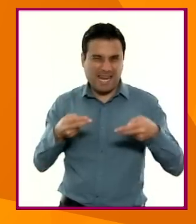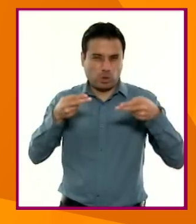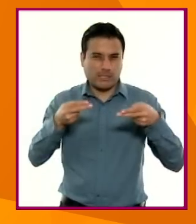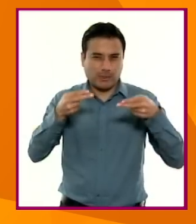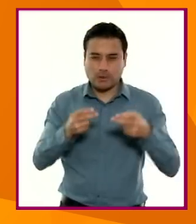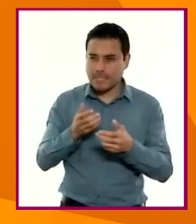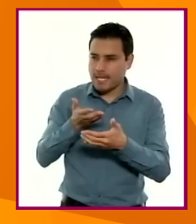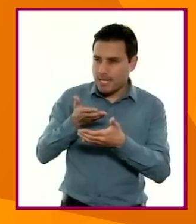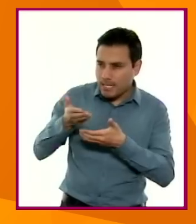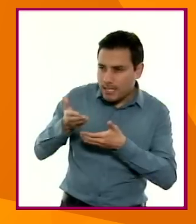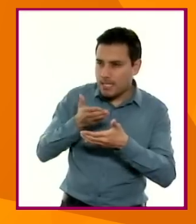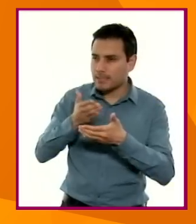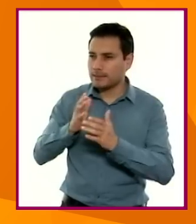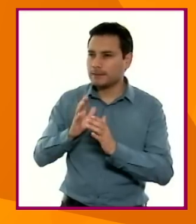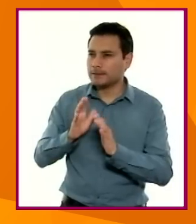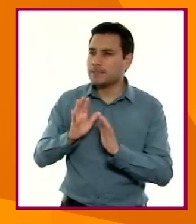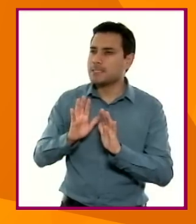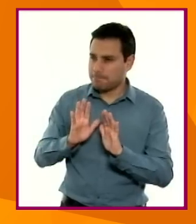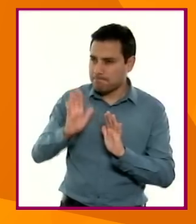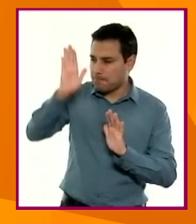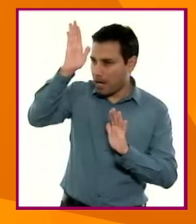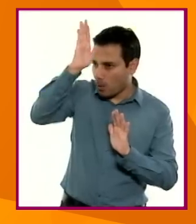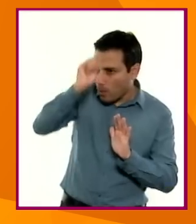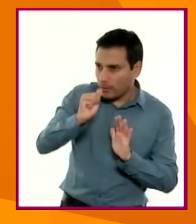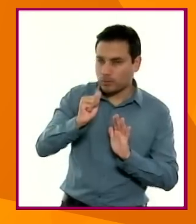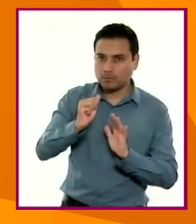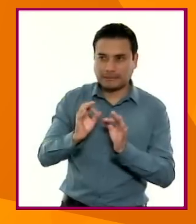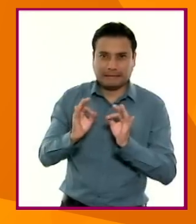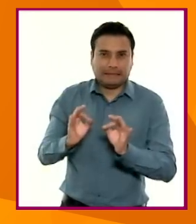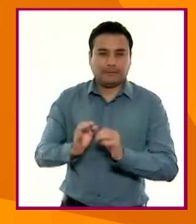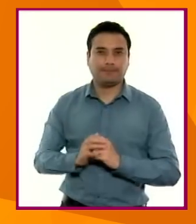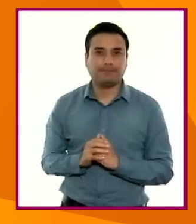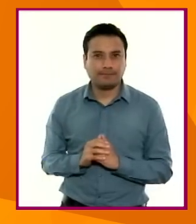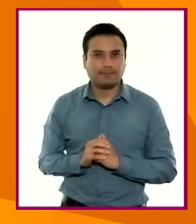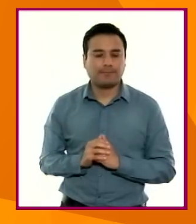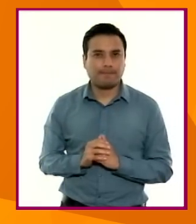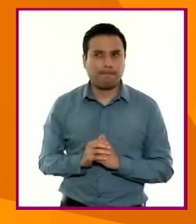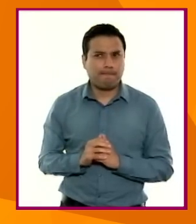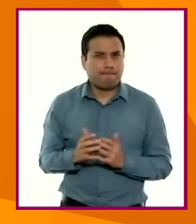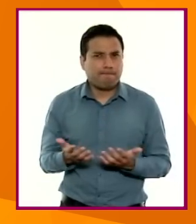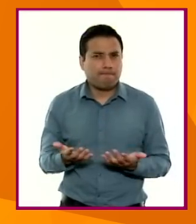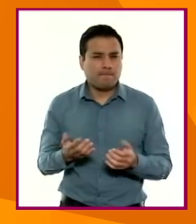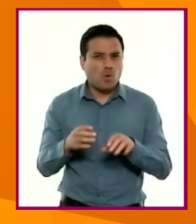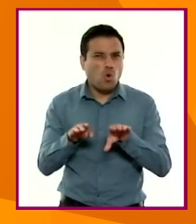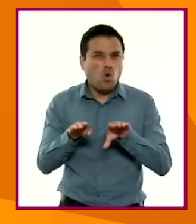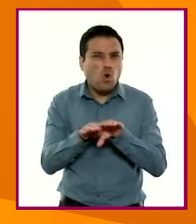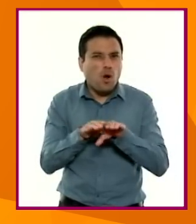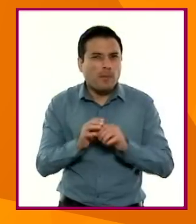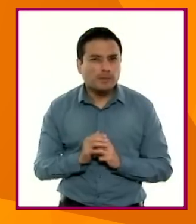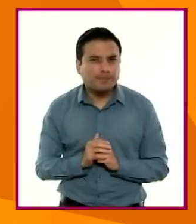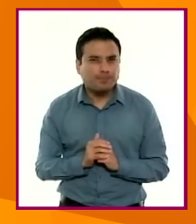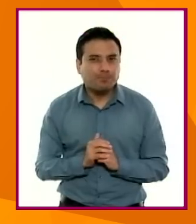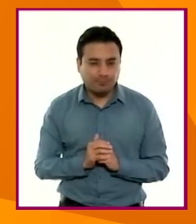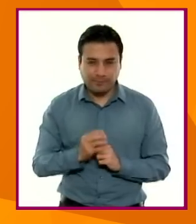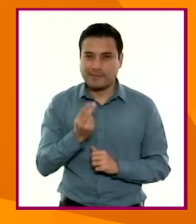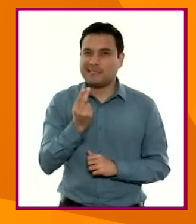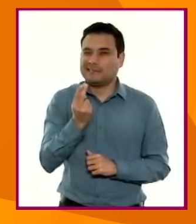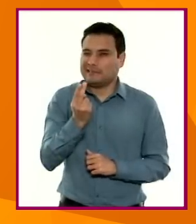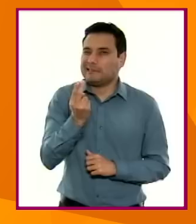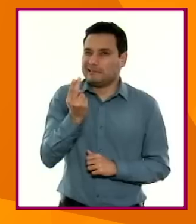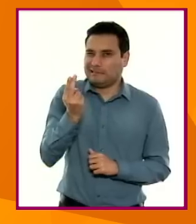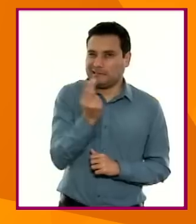negociación para establecer acuerdos, siempre en el contexto de prácticas de intercambio y